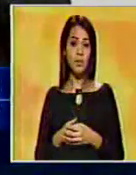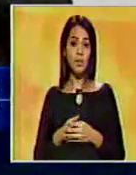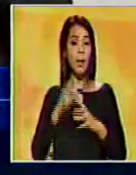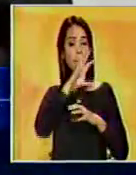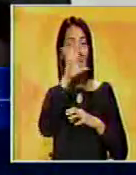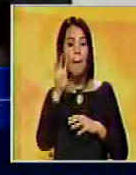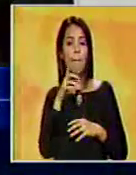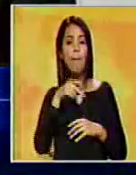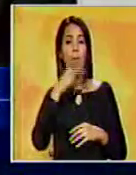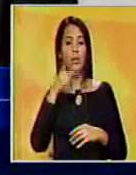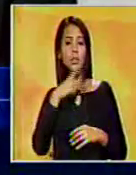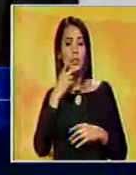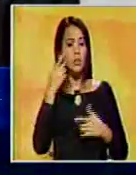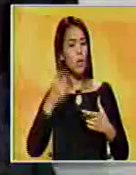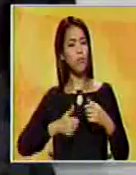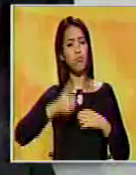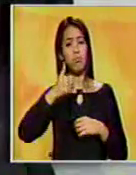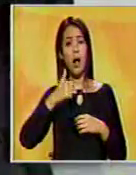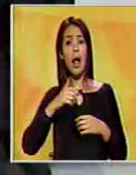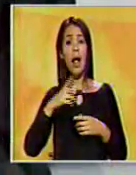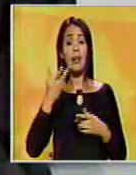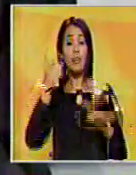existe una mayoría chavista capaz de convivir con la mutua.